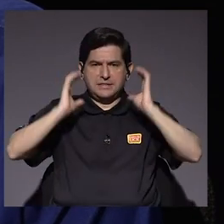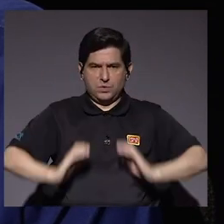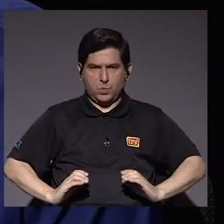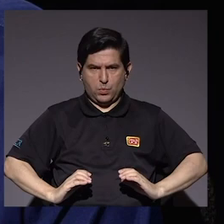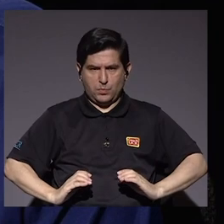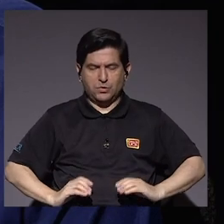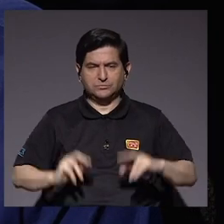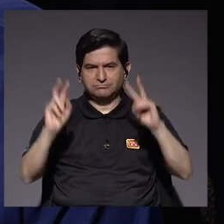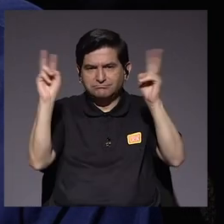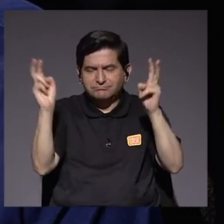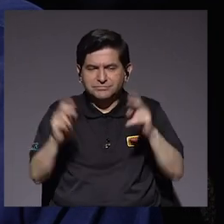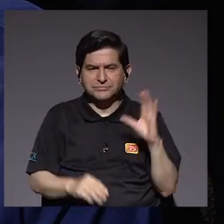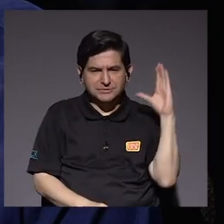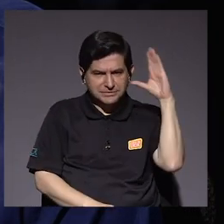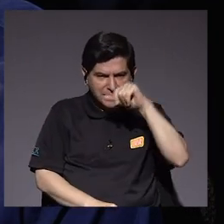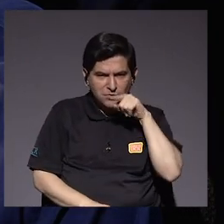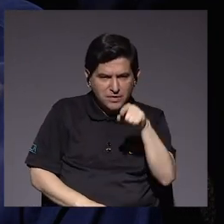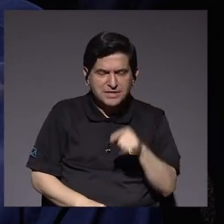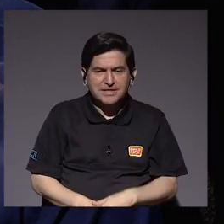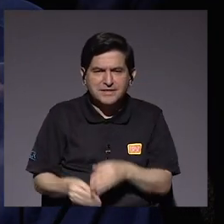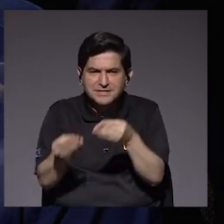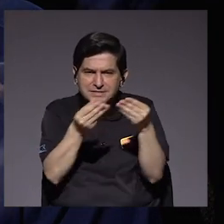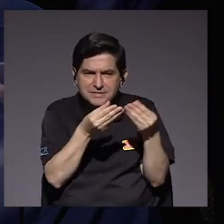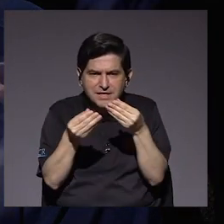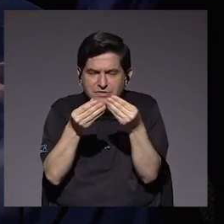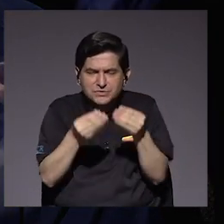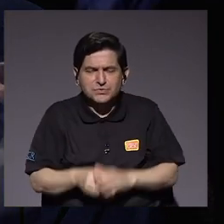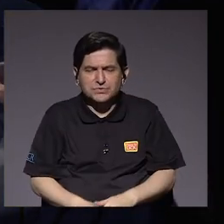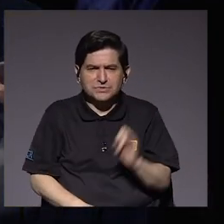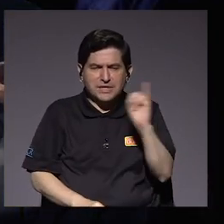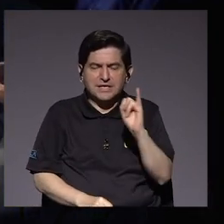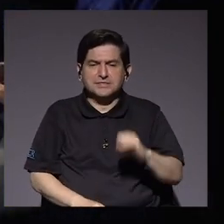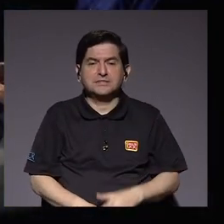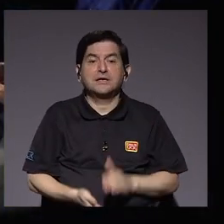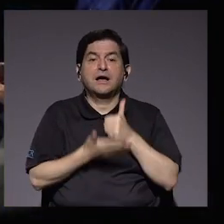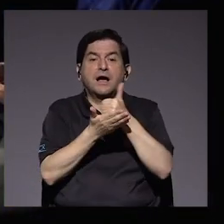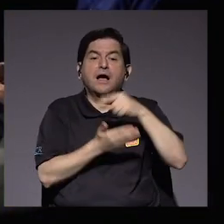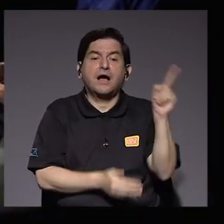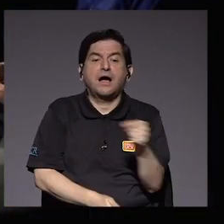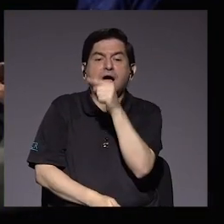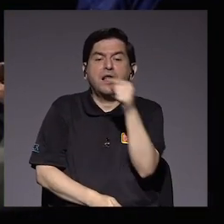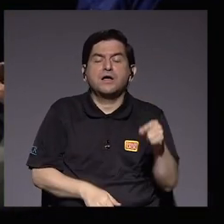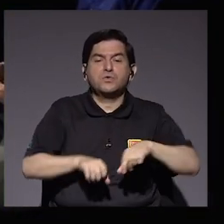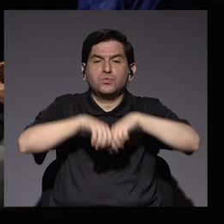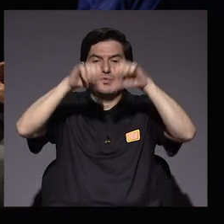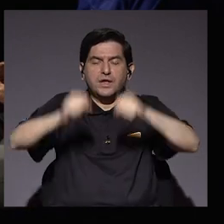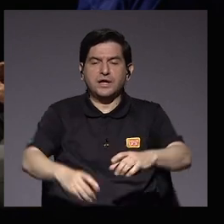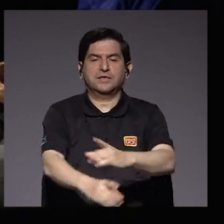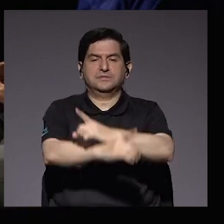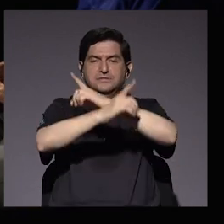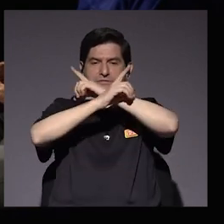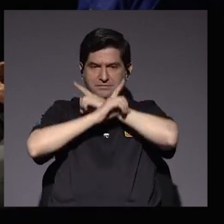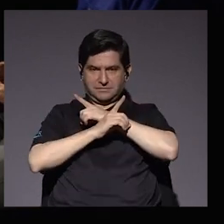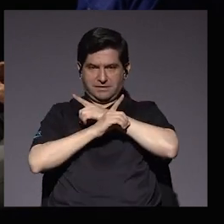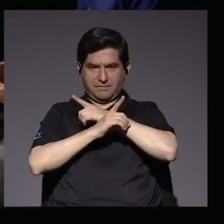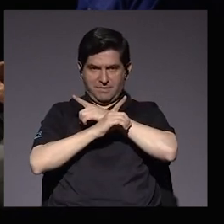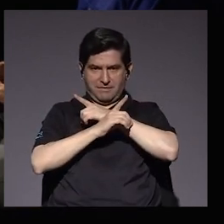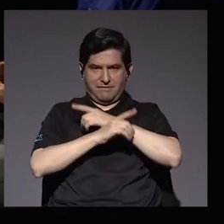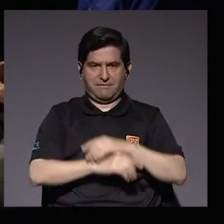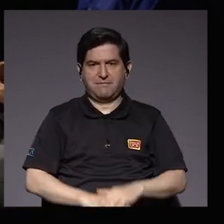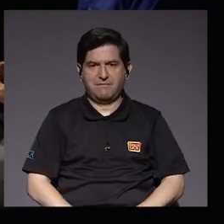anticuerpos que reconocen ese agente infeccioso y que ayudan a eliminarlo. Es la manera como el sistema inmune